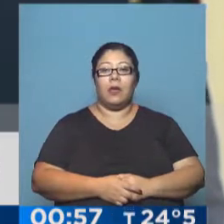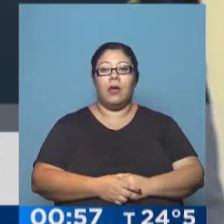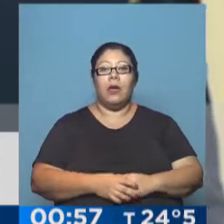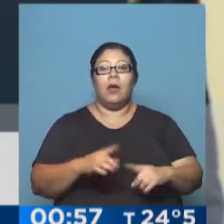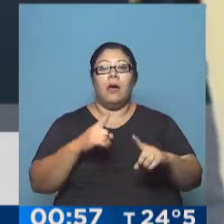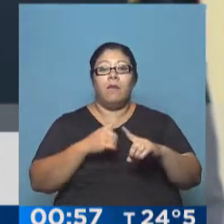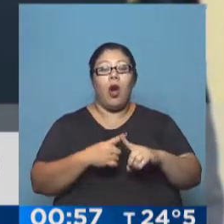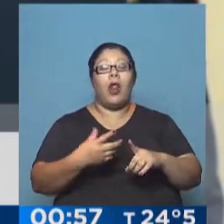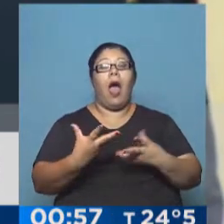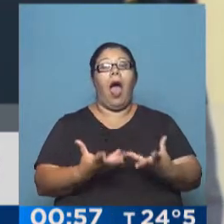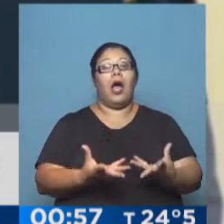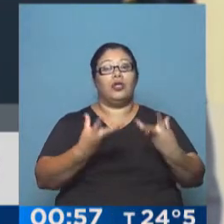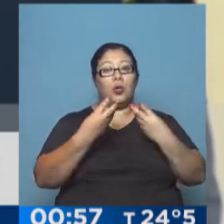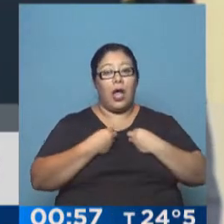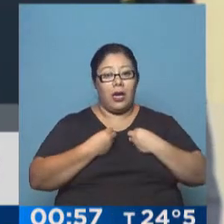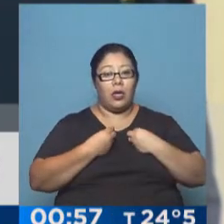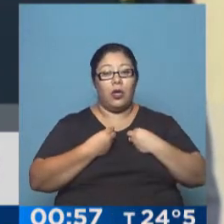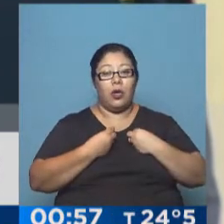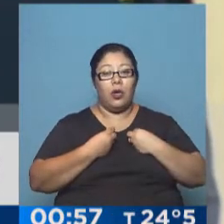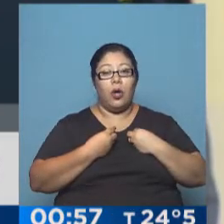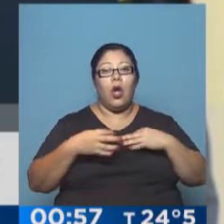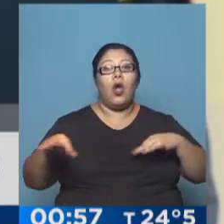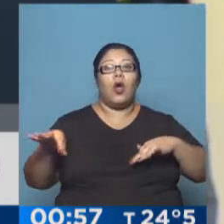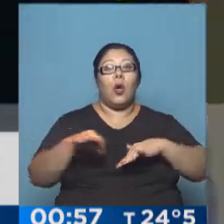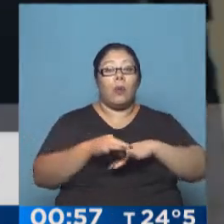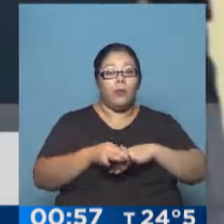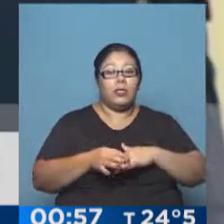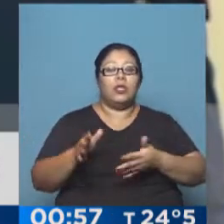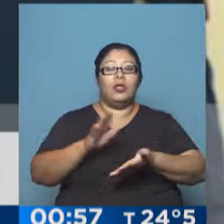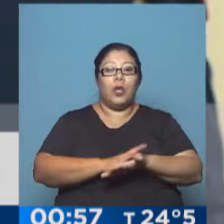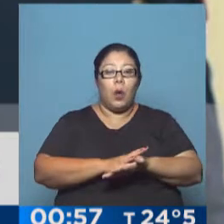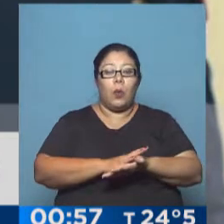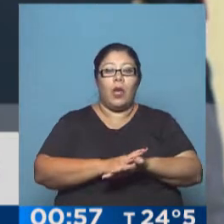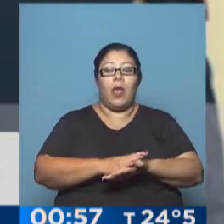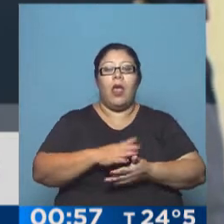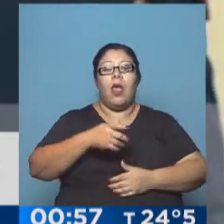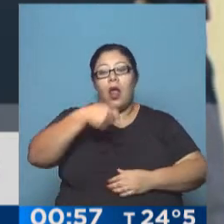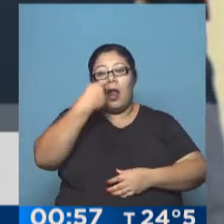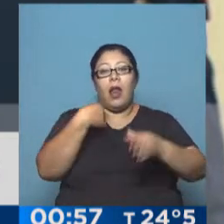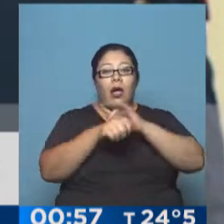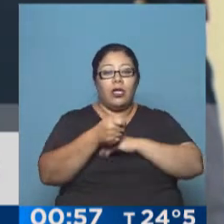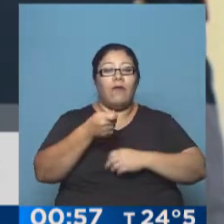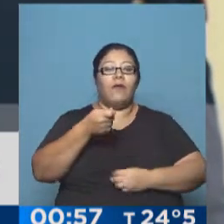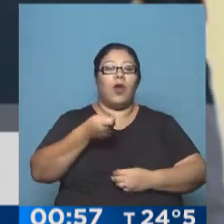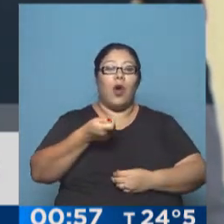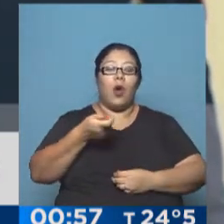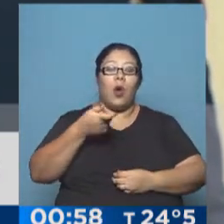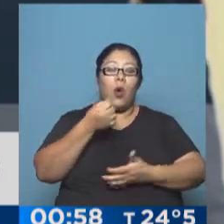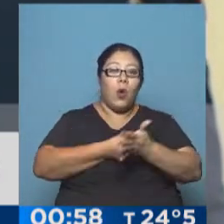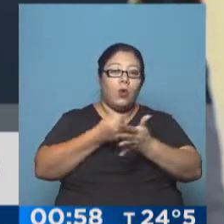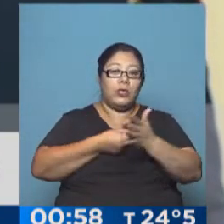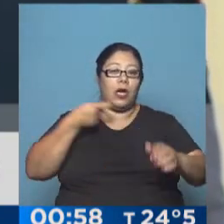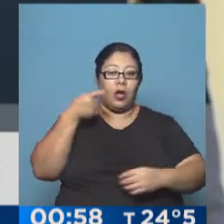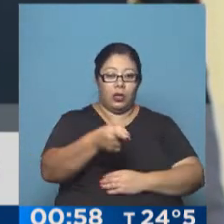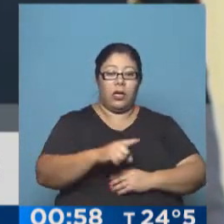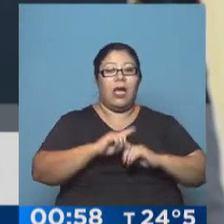este otro compromiso que yo he asumido, que es la lucha contra el narcotráfico. Y después, claramente, quiero reiterarle, presidente,